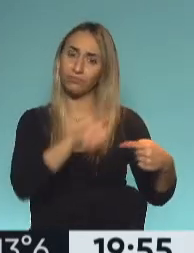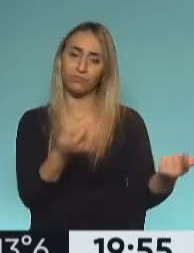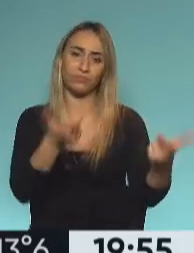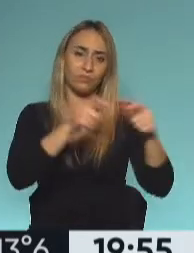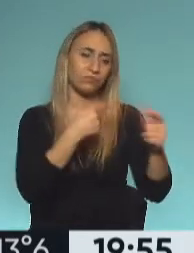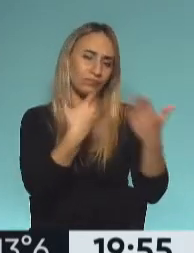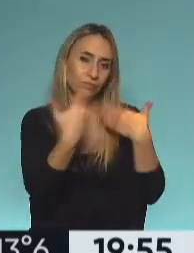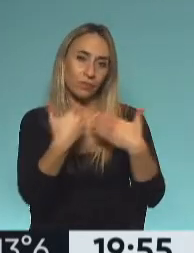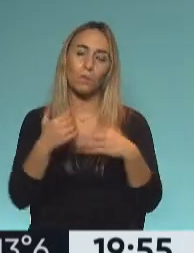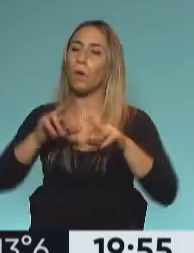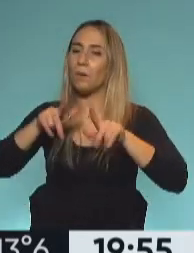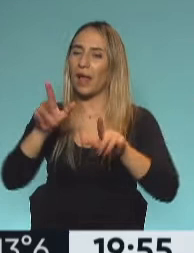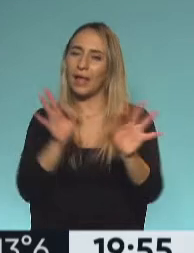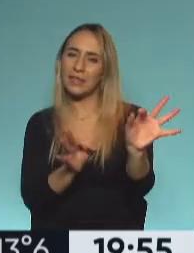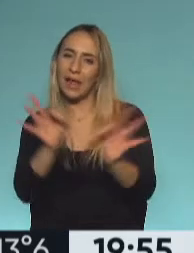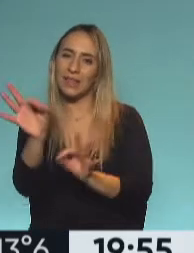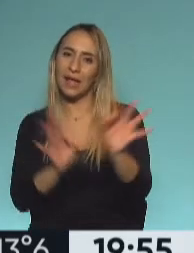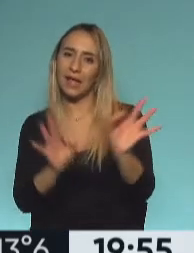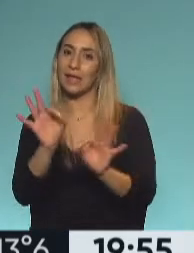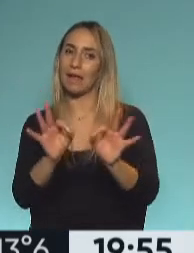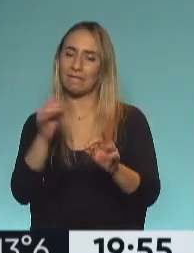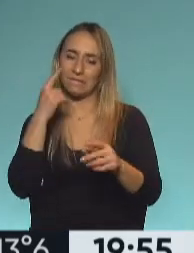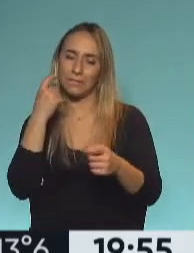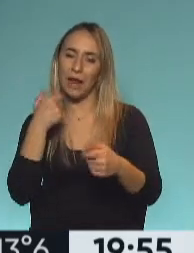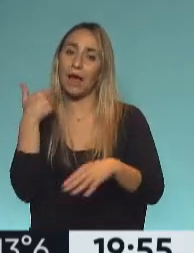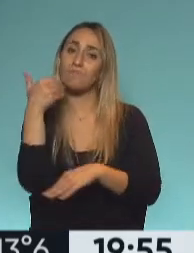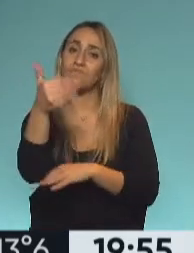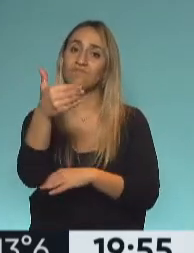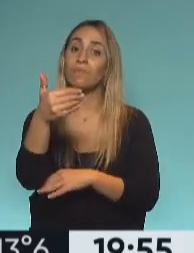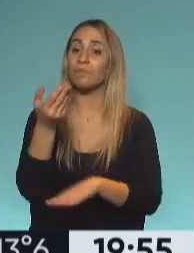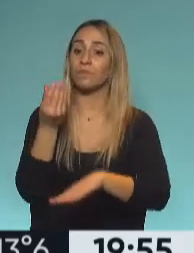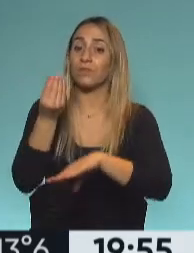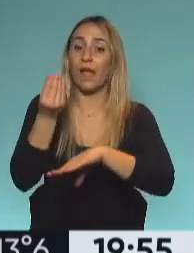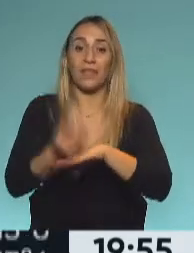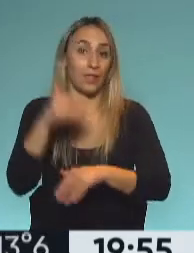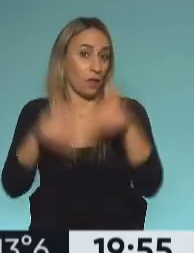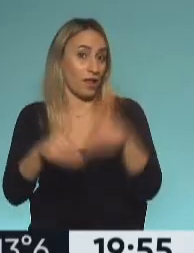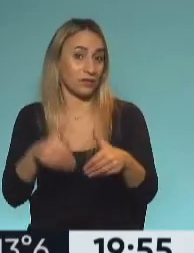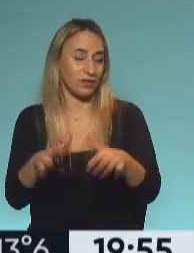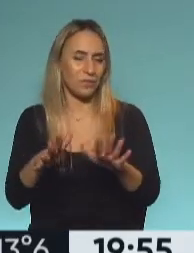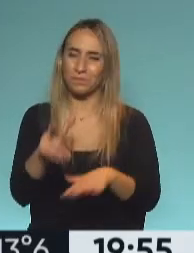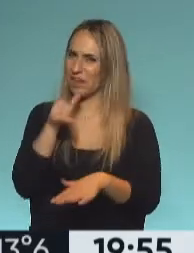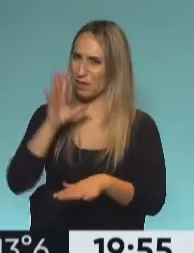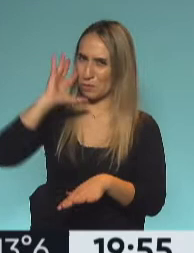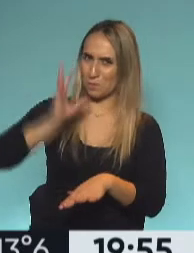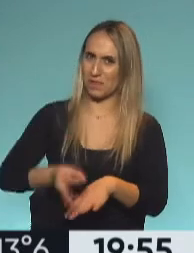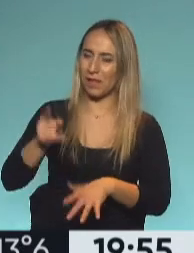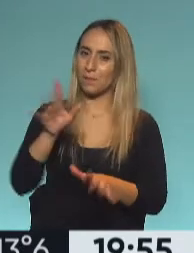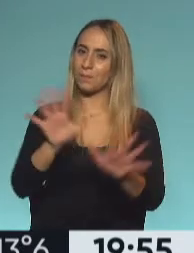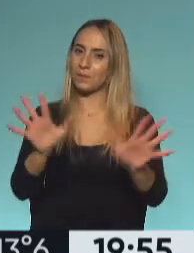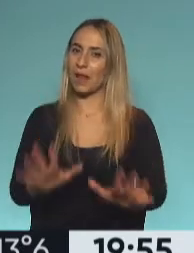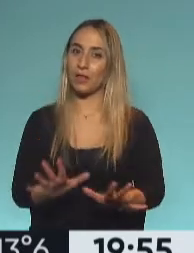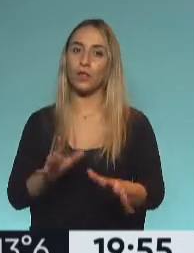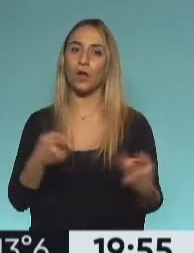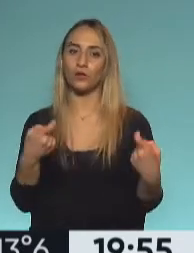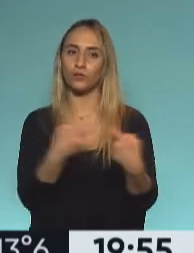electoral muy dialoguista por parte del PT. Pareciera que hay una gesta de alianza, ¿no, Agelén? ¿Es lo que se